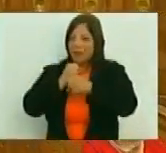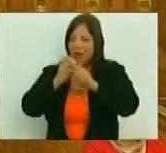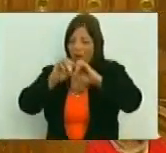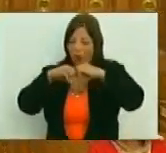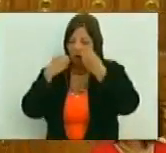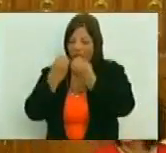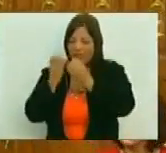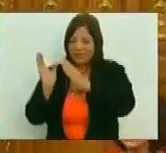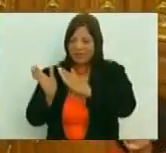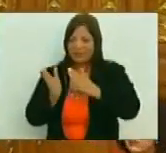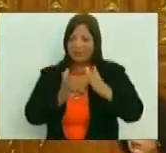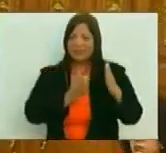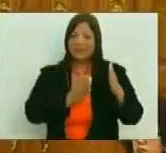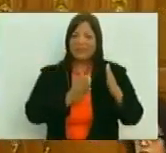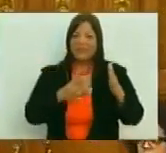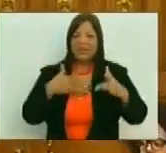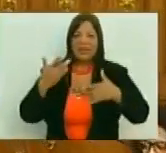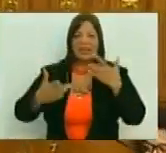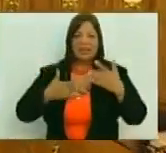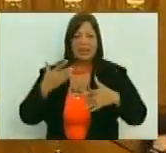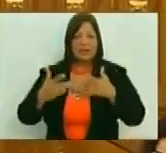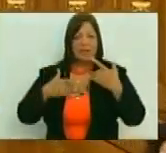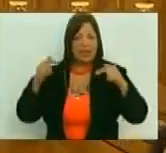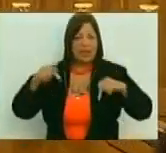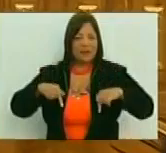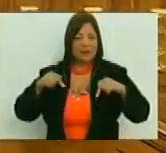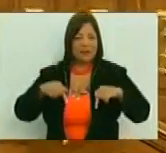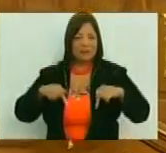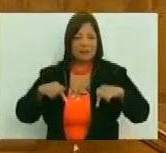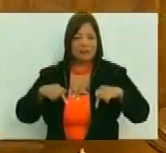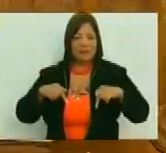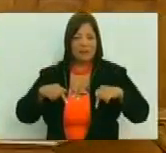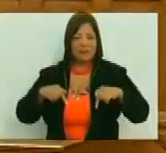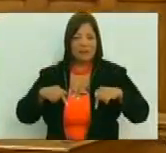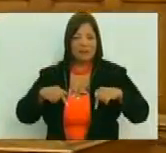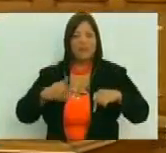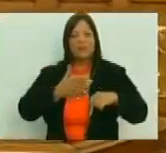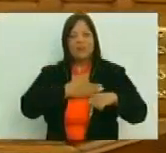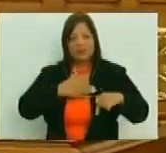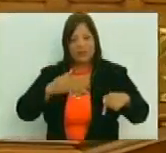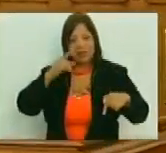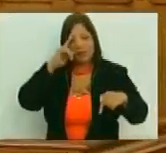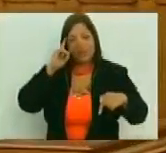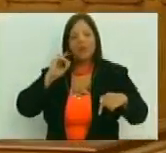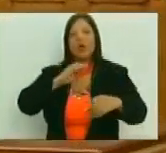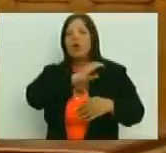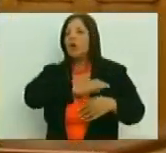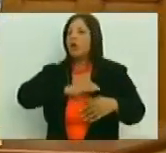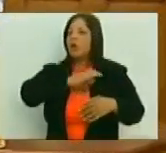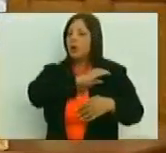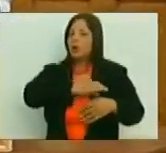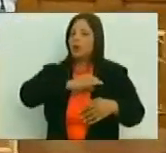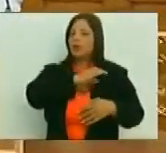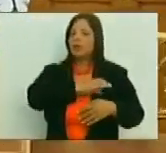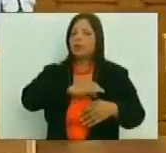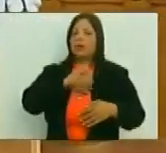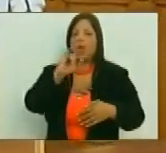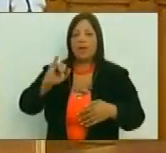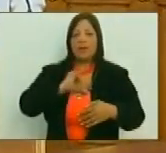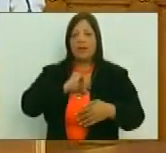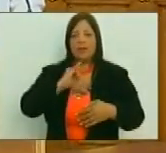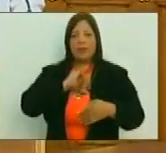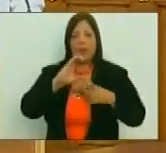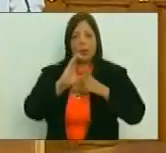organizarla para la actividad de hoy estimamos desde la comisión de identidad